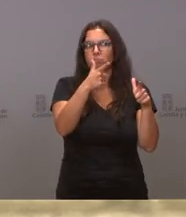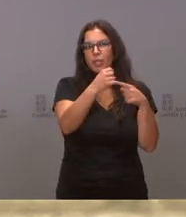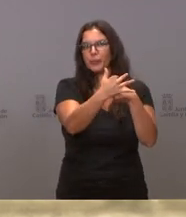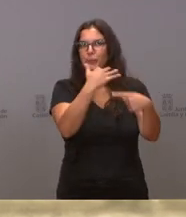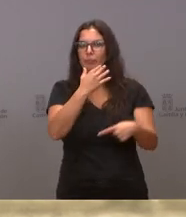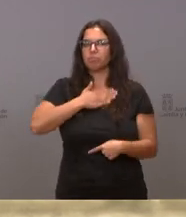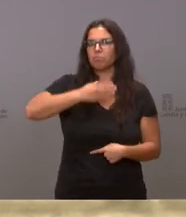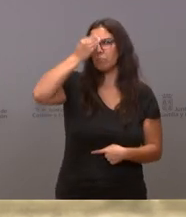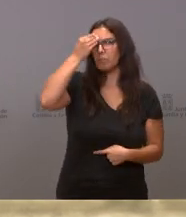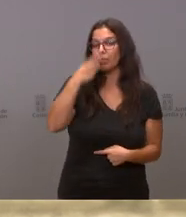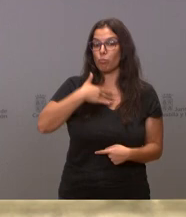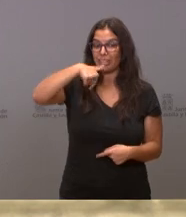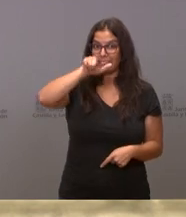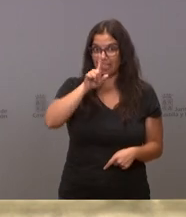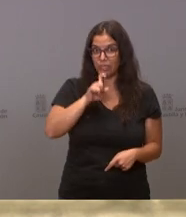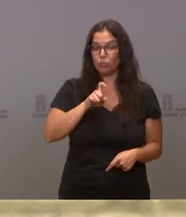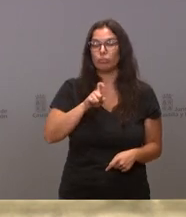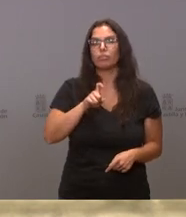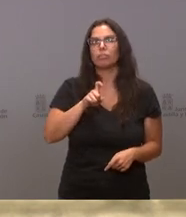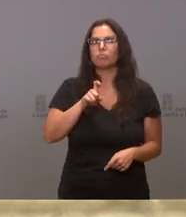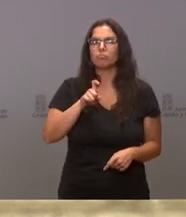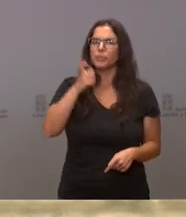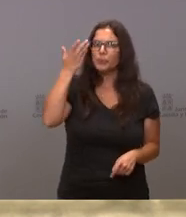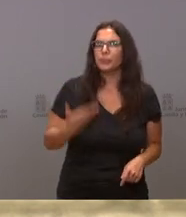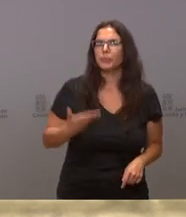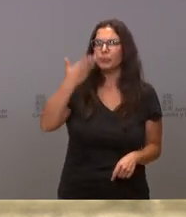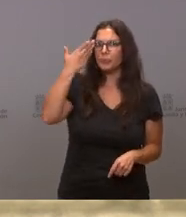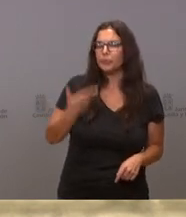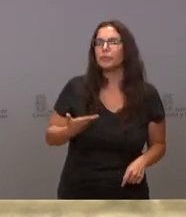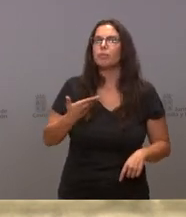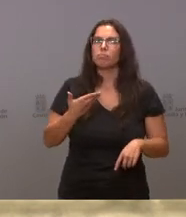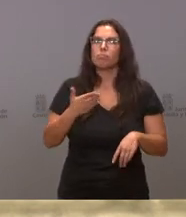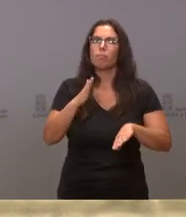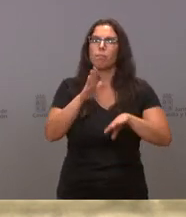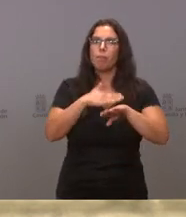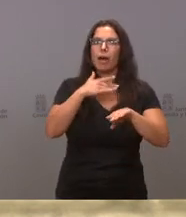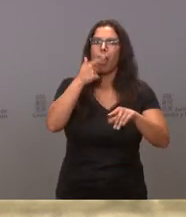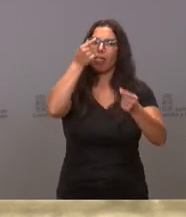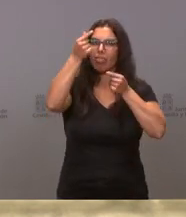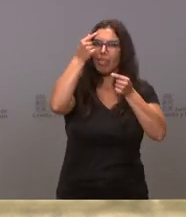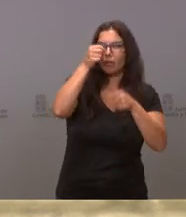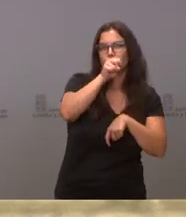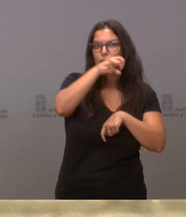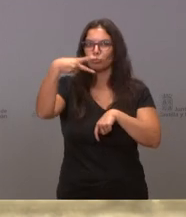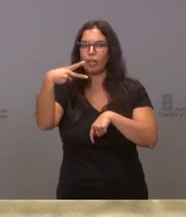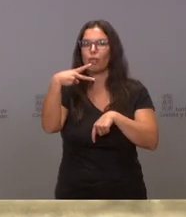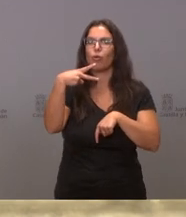este año podría ser un año muy importante en cuanto a datos de turismo rural.